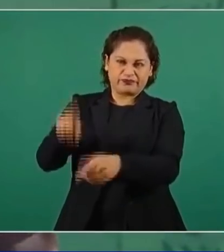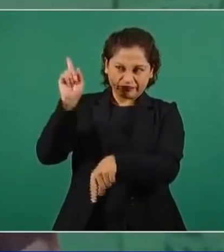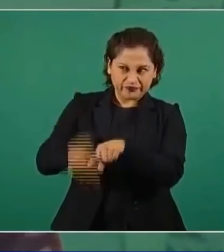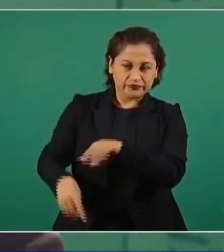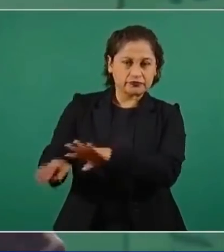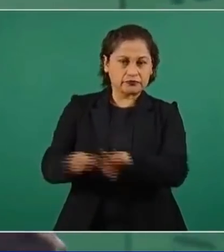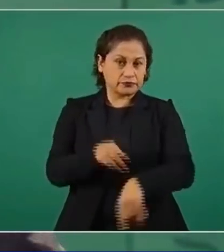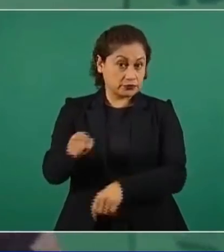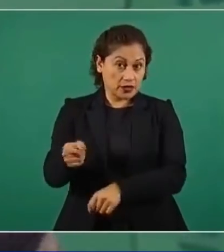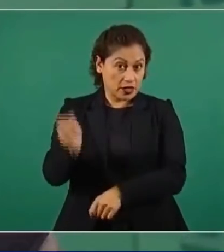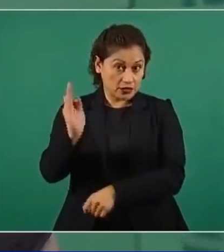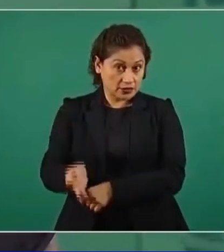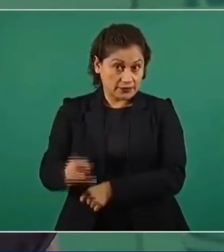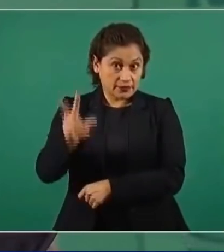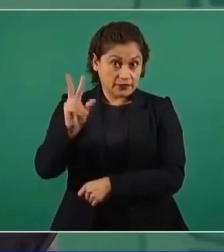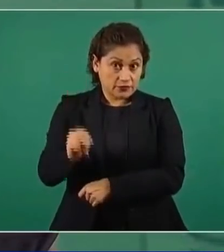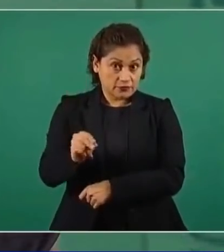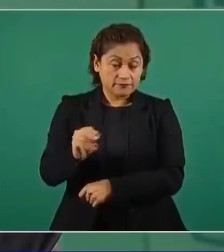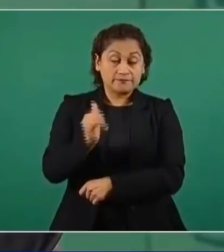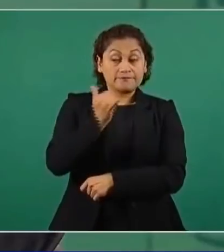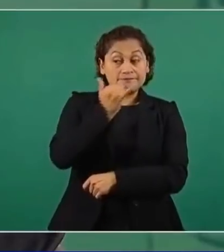de reflexionar sobre eso,